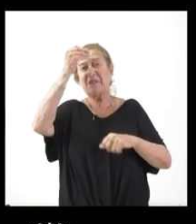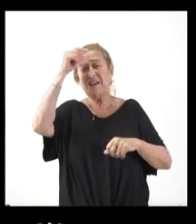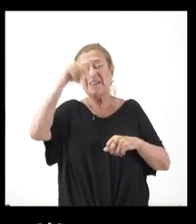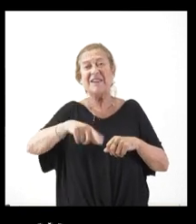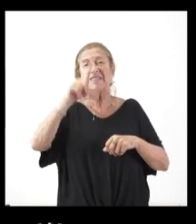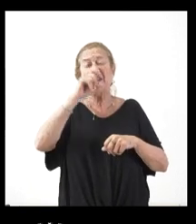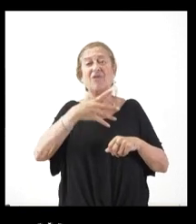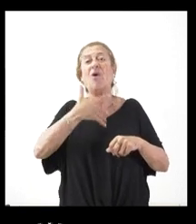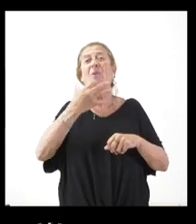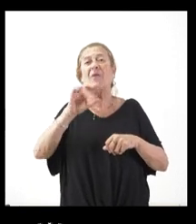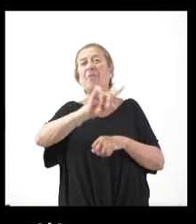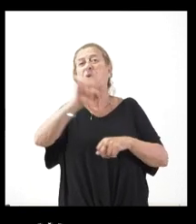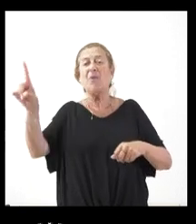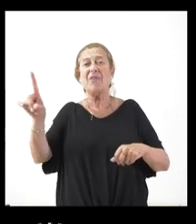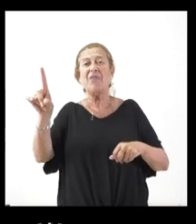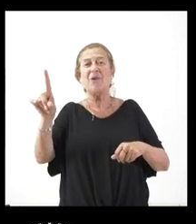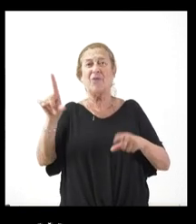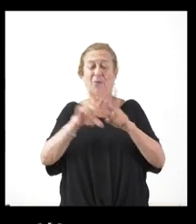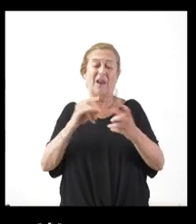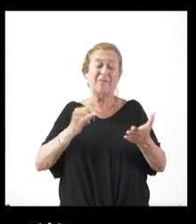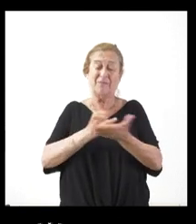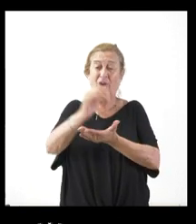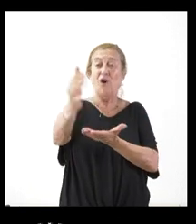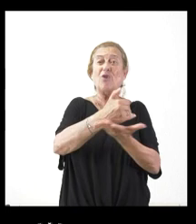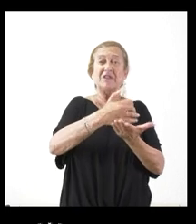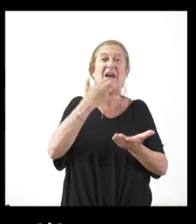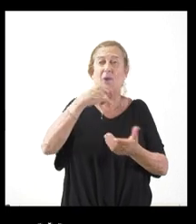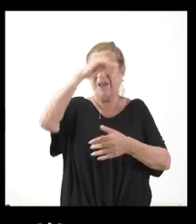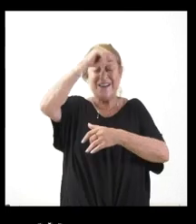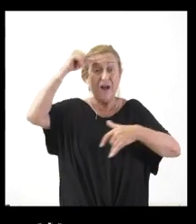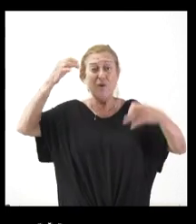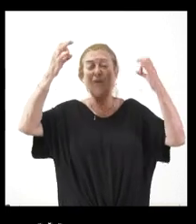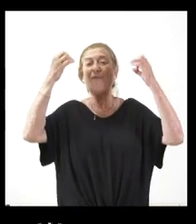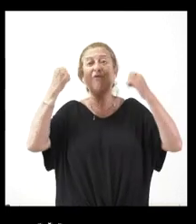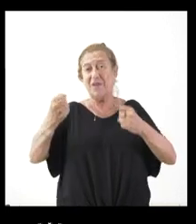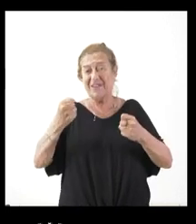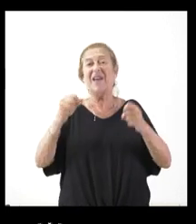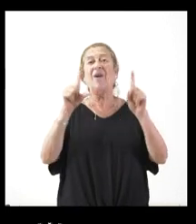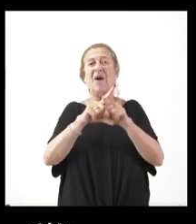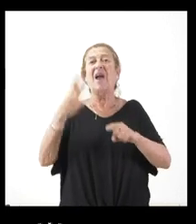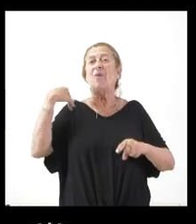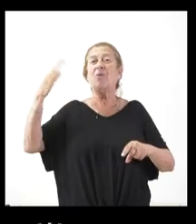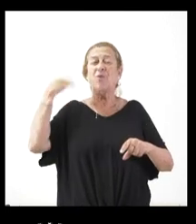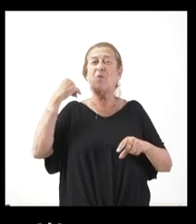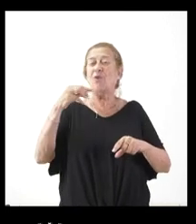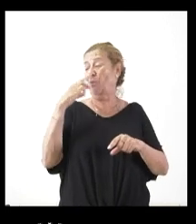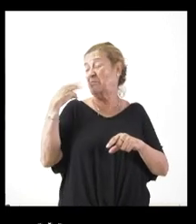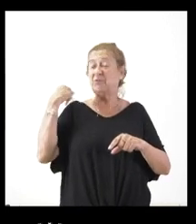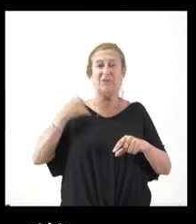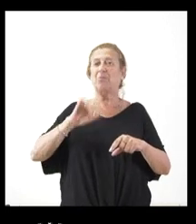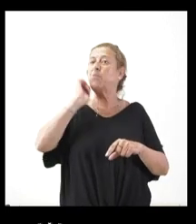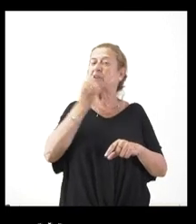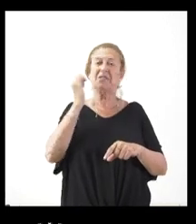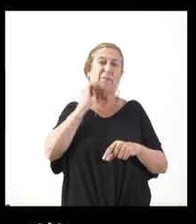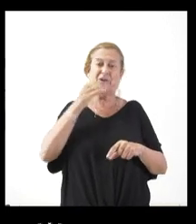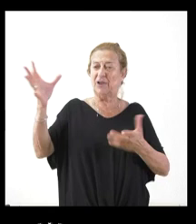la posible prohibición de la cosecha en el caso de que se den temperaturas extremas, una medida que fue muy protestada hace un par de años. No sé